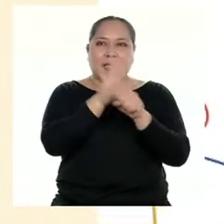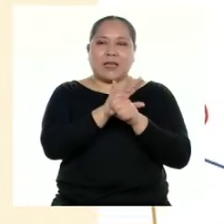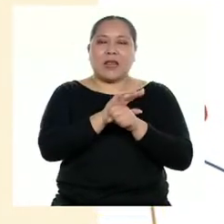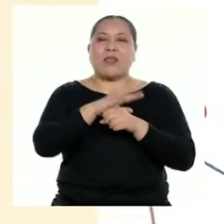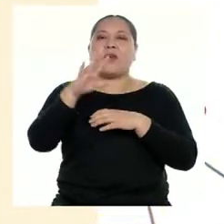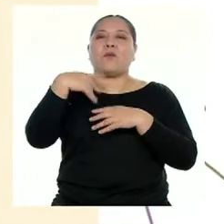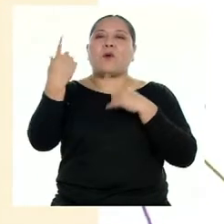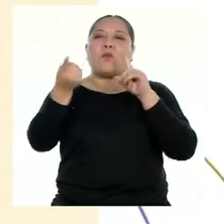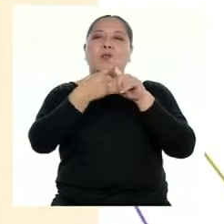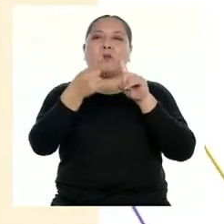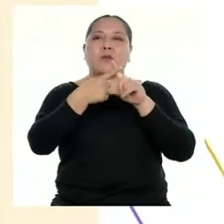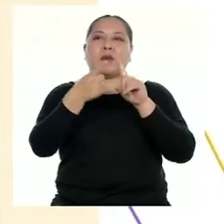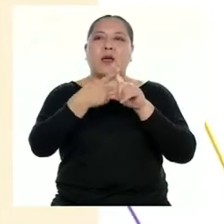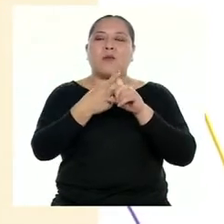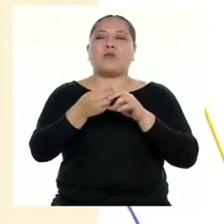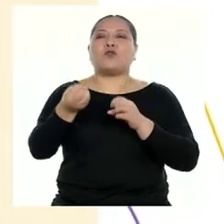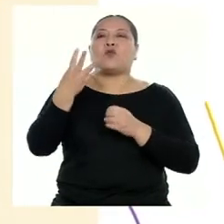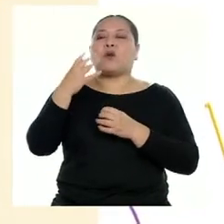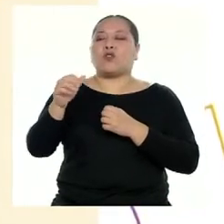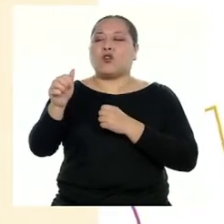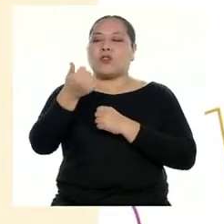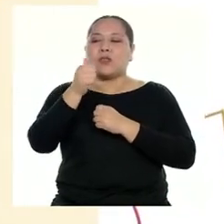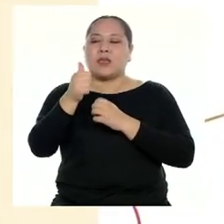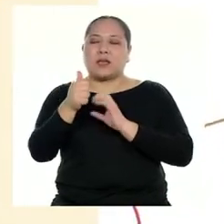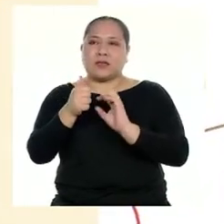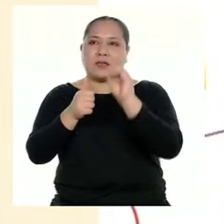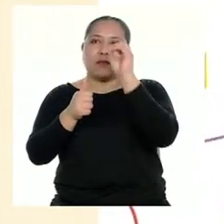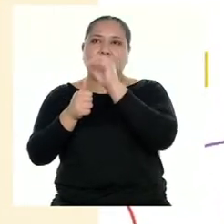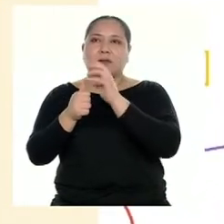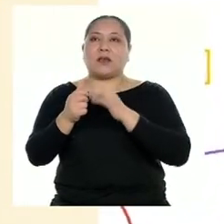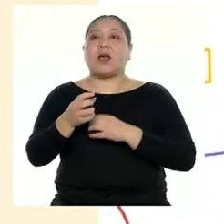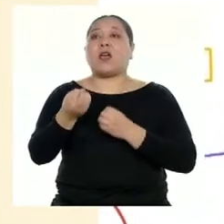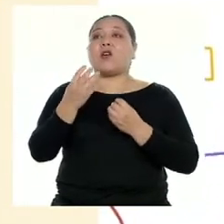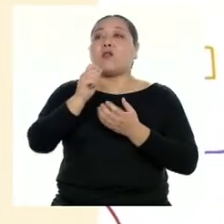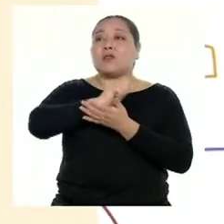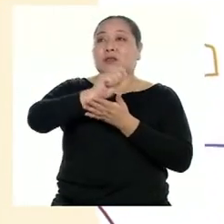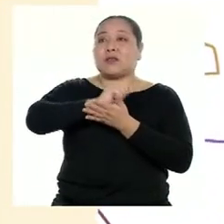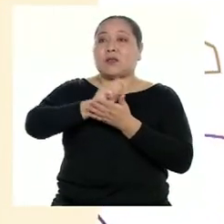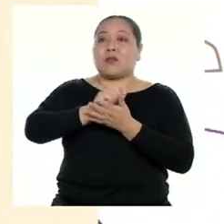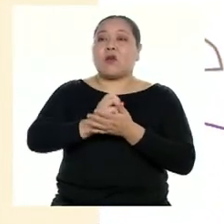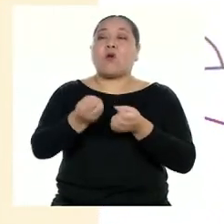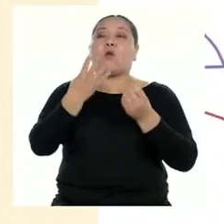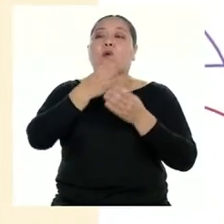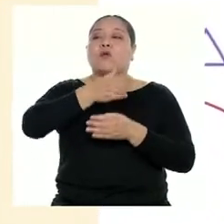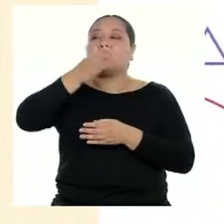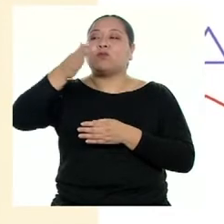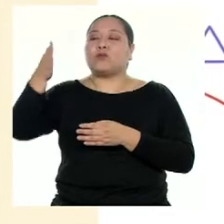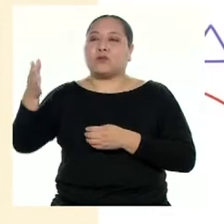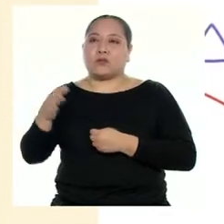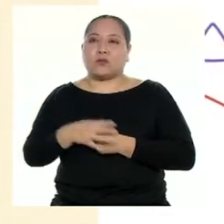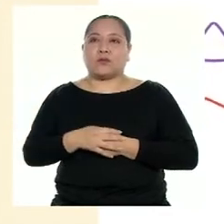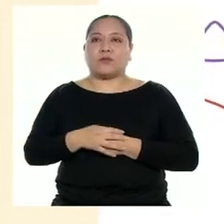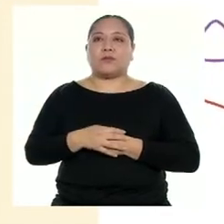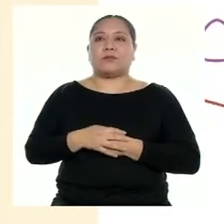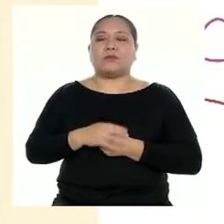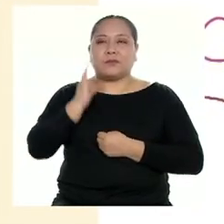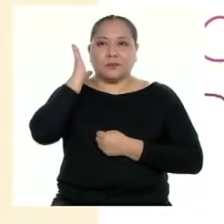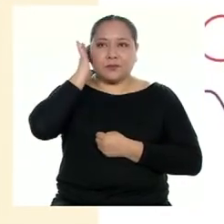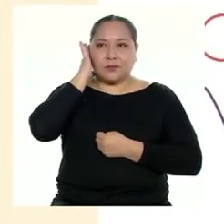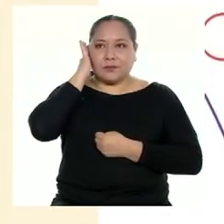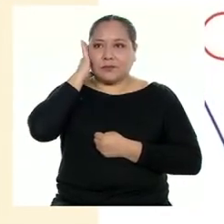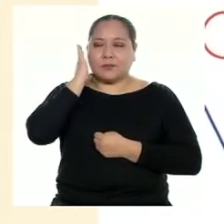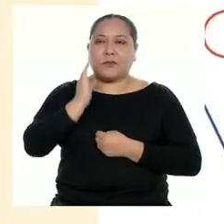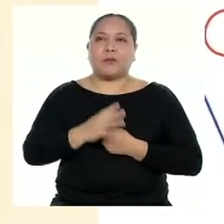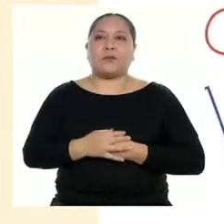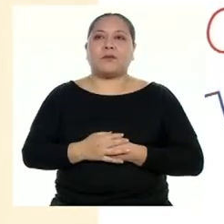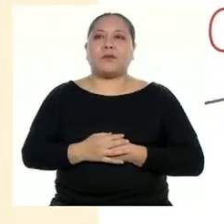multiplicamos por la potencia de base 10 y escribimos como exponente tantos lugares como hayamos movido la coma decimal.